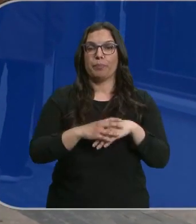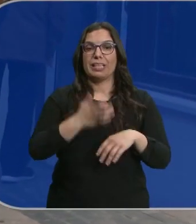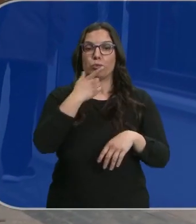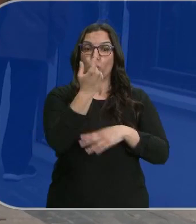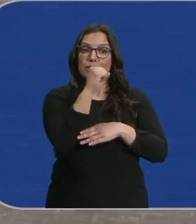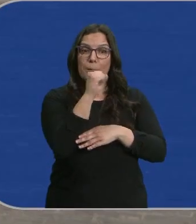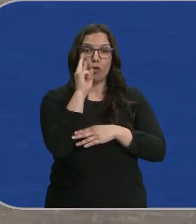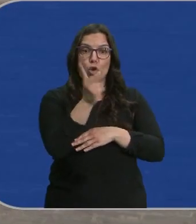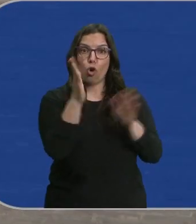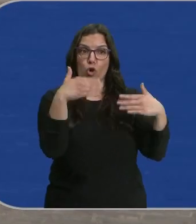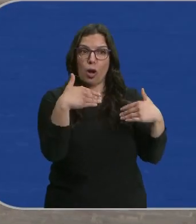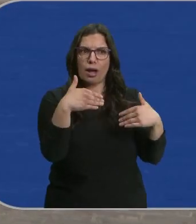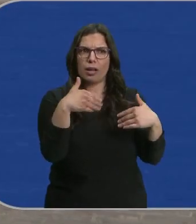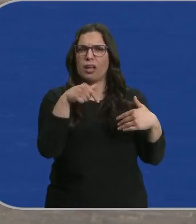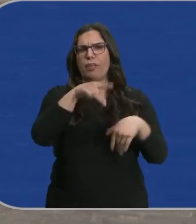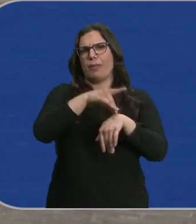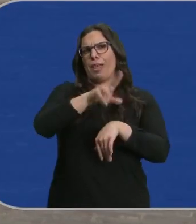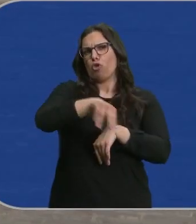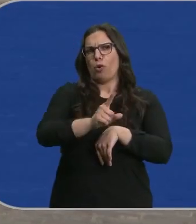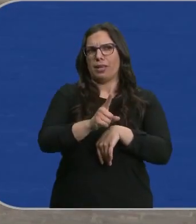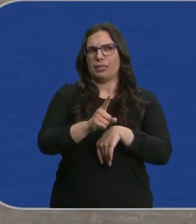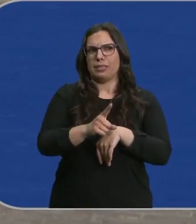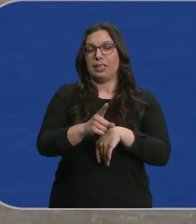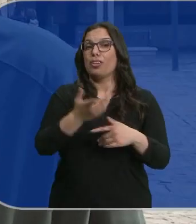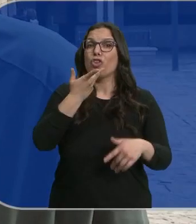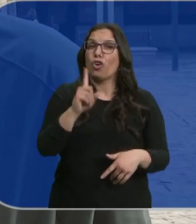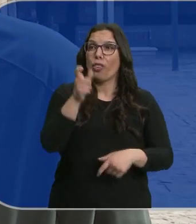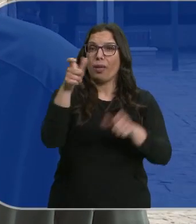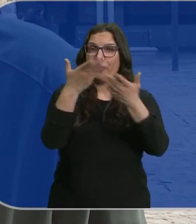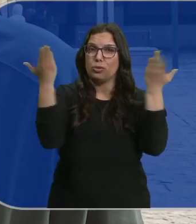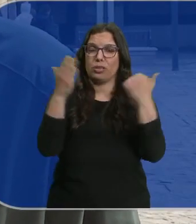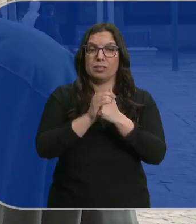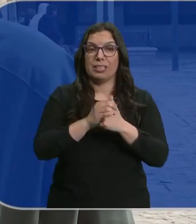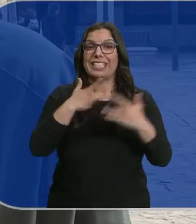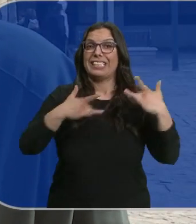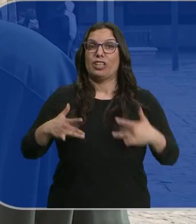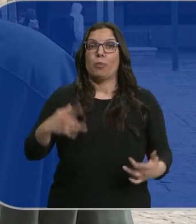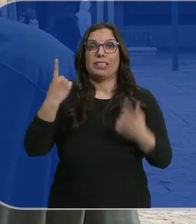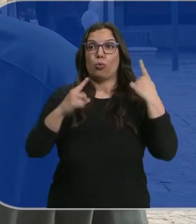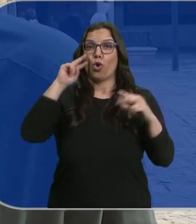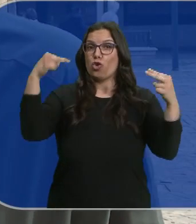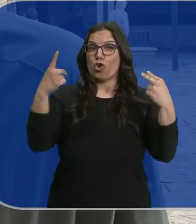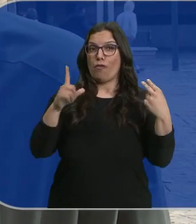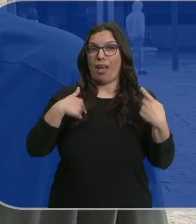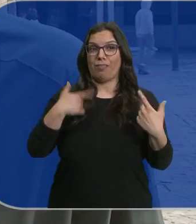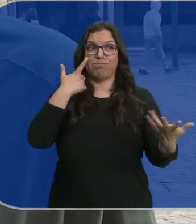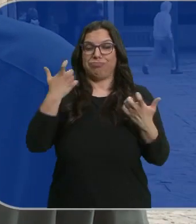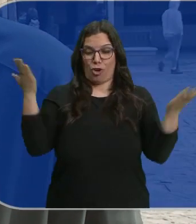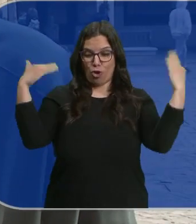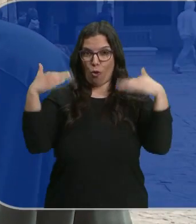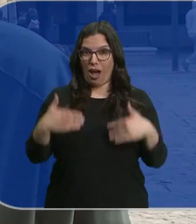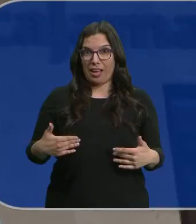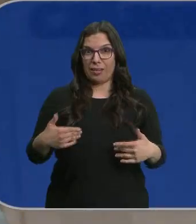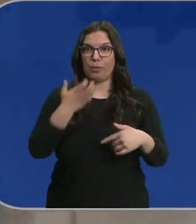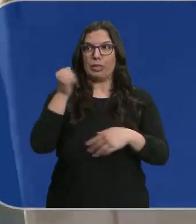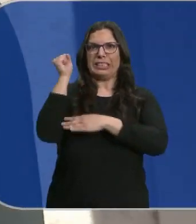tiemblas, no tienes Parkinson. Es que no se conoce. Y hay síntomas que no se ven, como es la